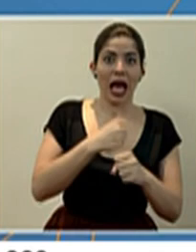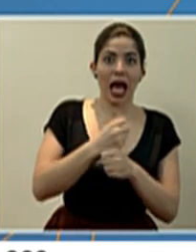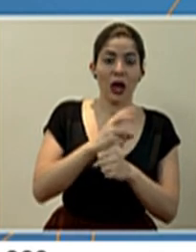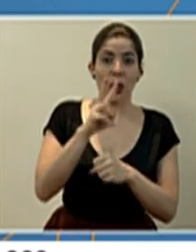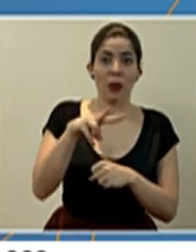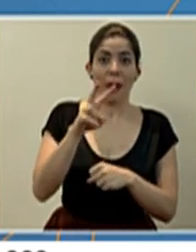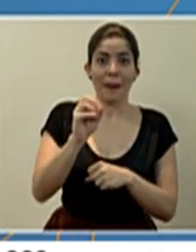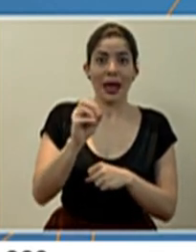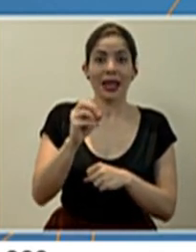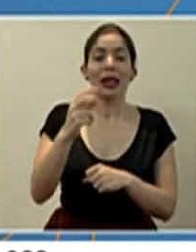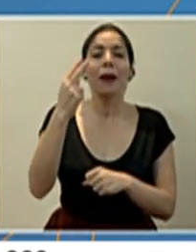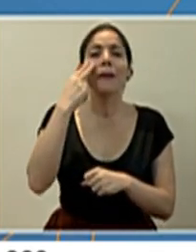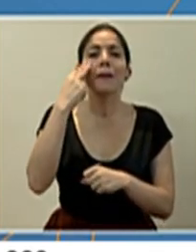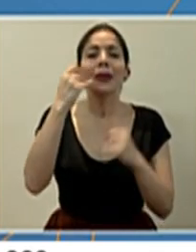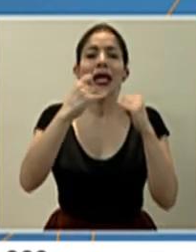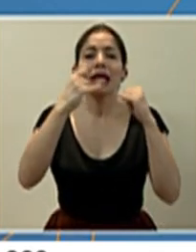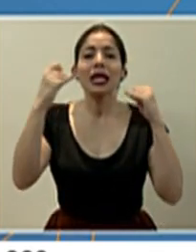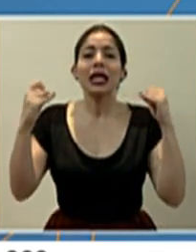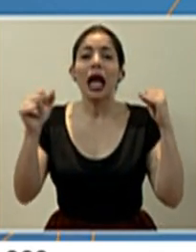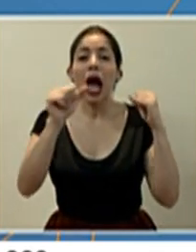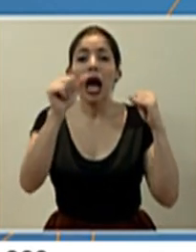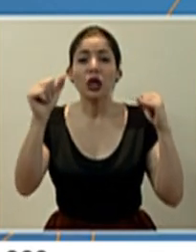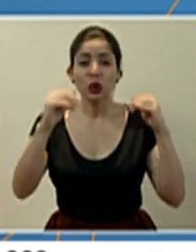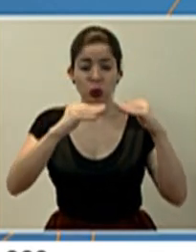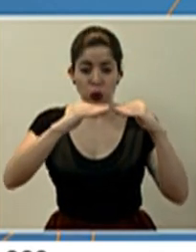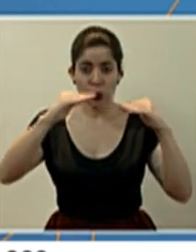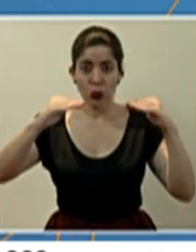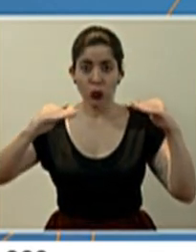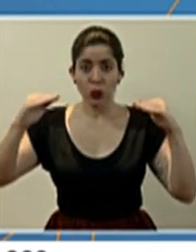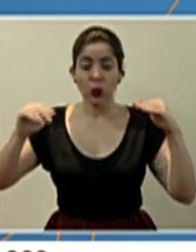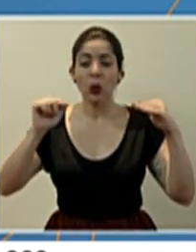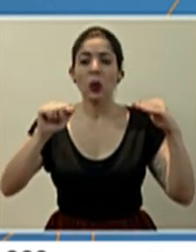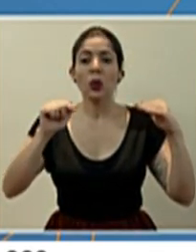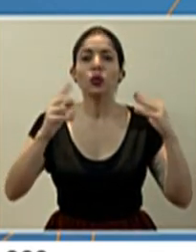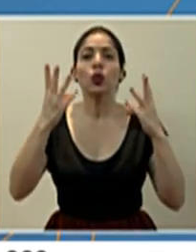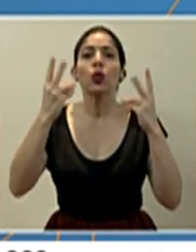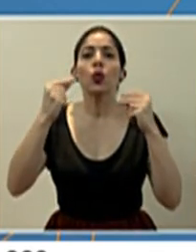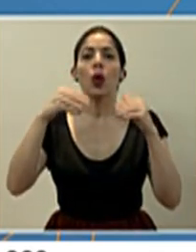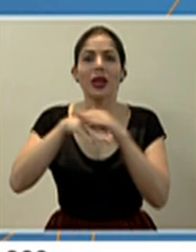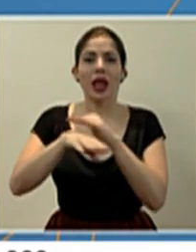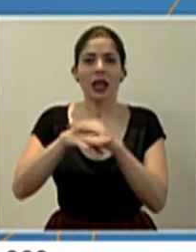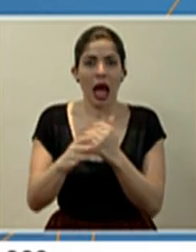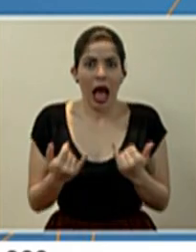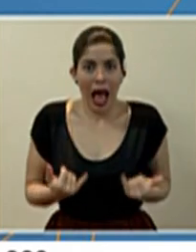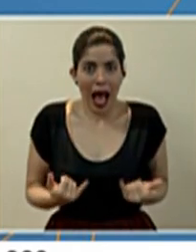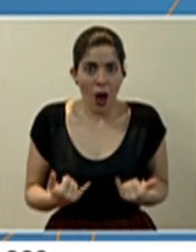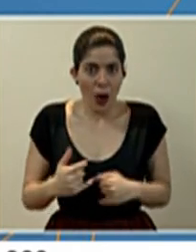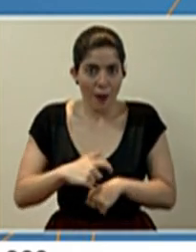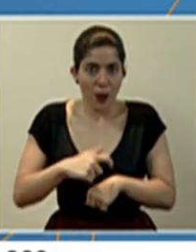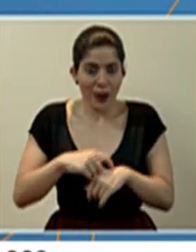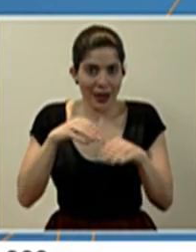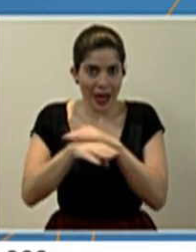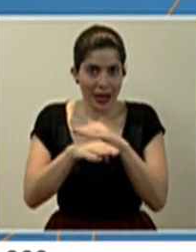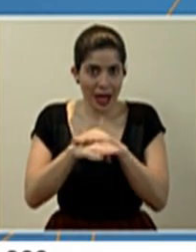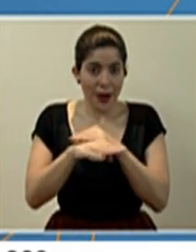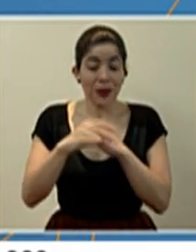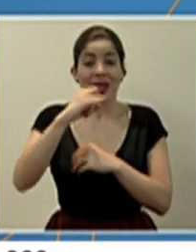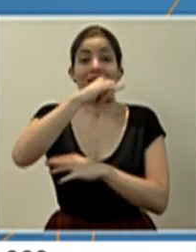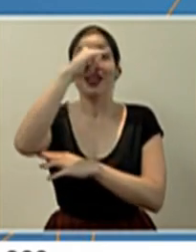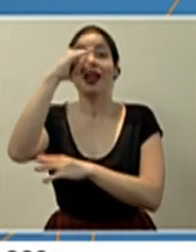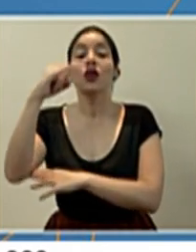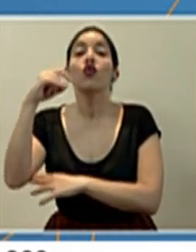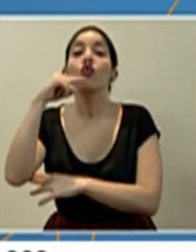azul que ustedes ven en la parte baja son la cantidad de ingresos que se están dando en este momento y la línea